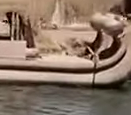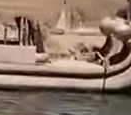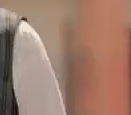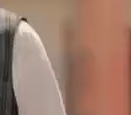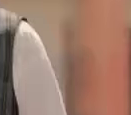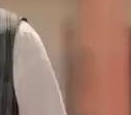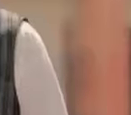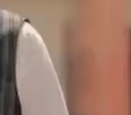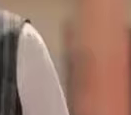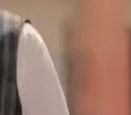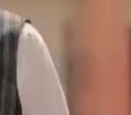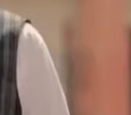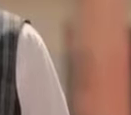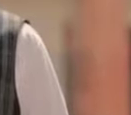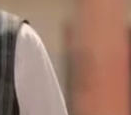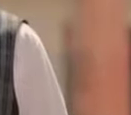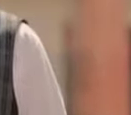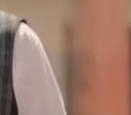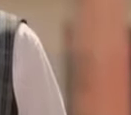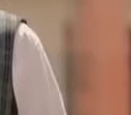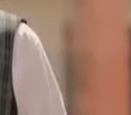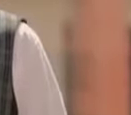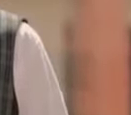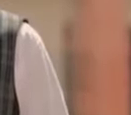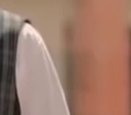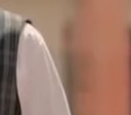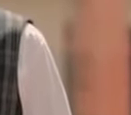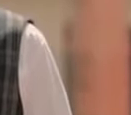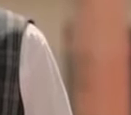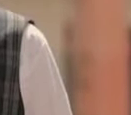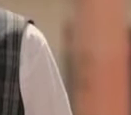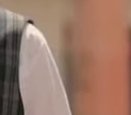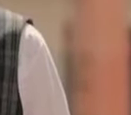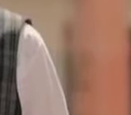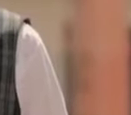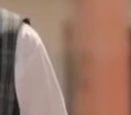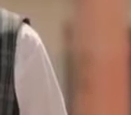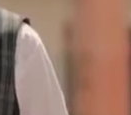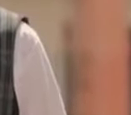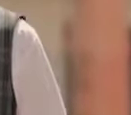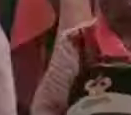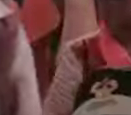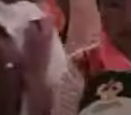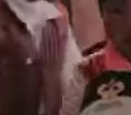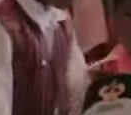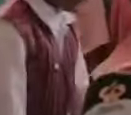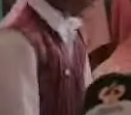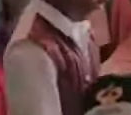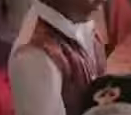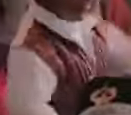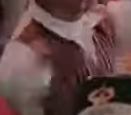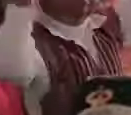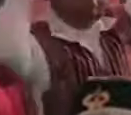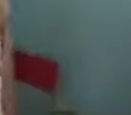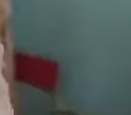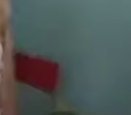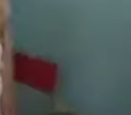Todos los niños y niñas tenemos derecho a ser protegidos de la explotación y del abuso sexual.